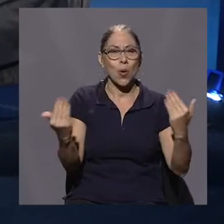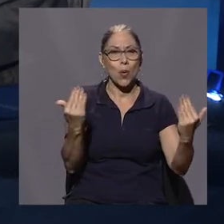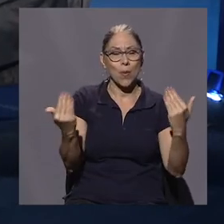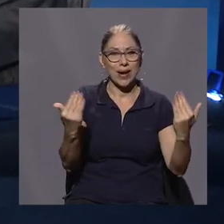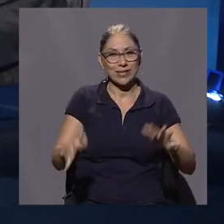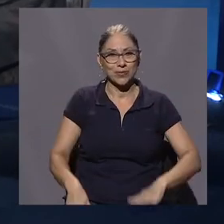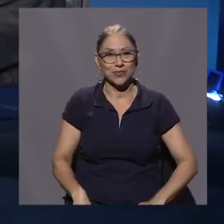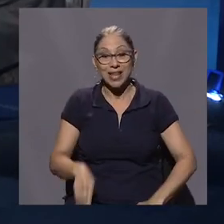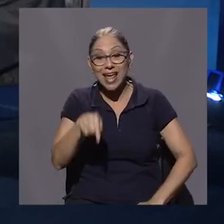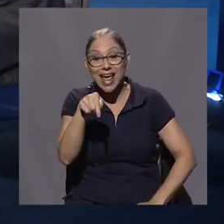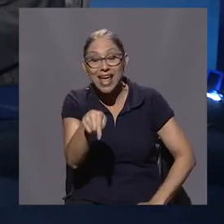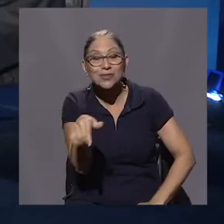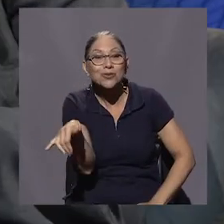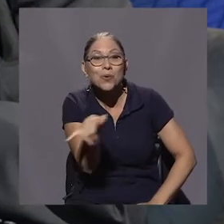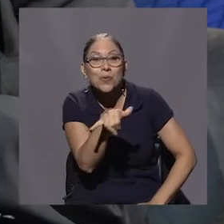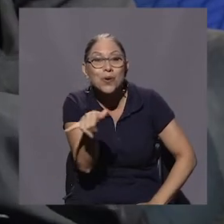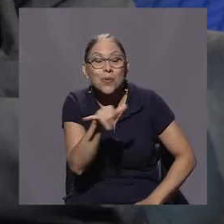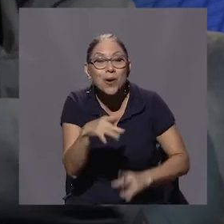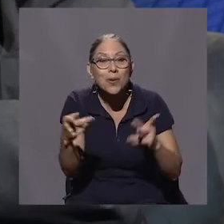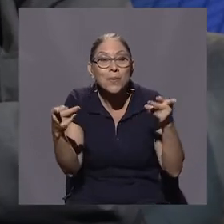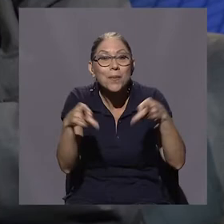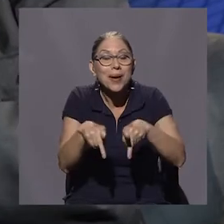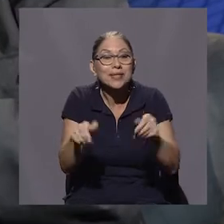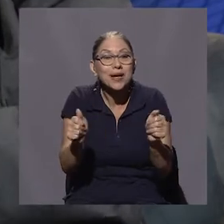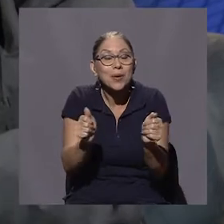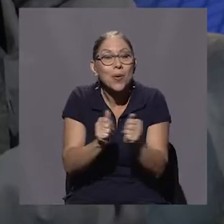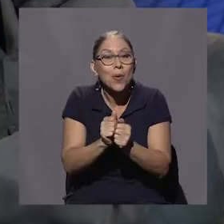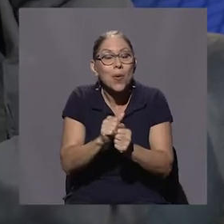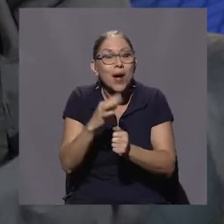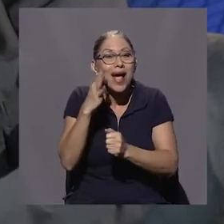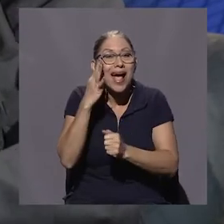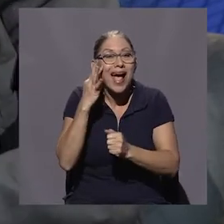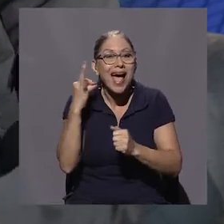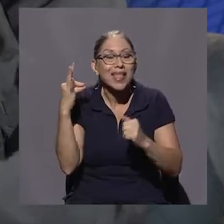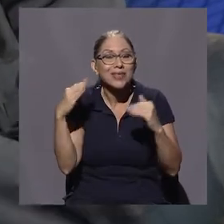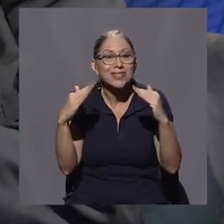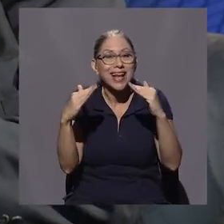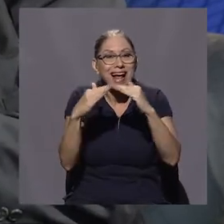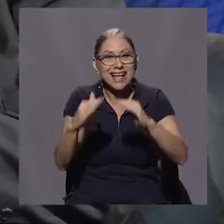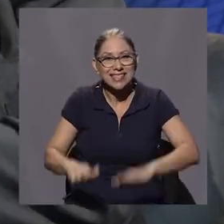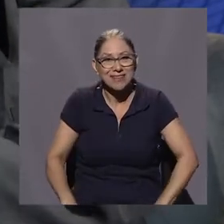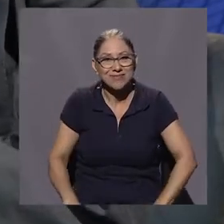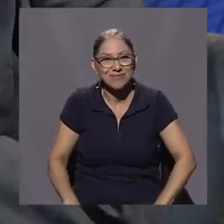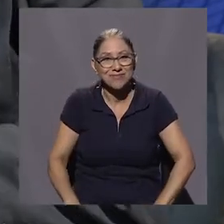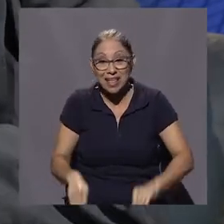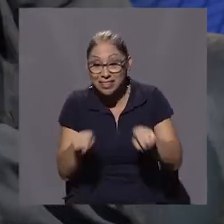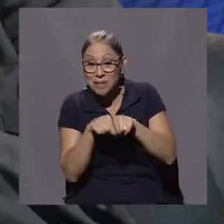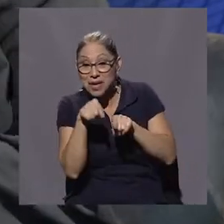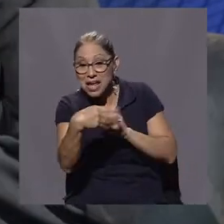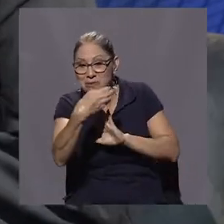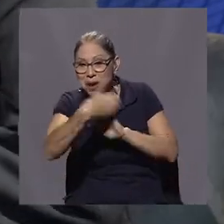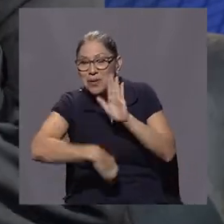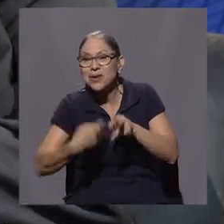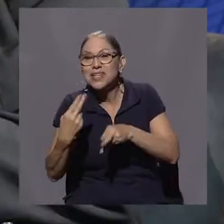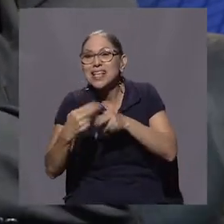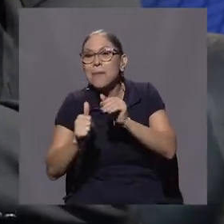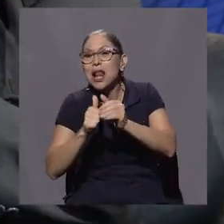los gatos en la casa. Y además hay un subcapítulo por ahí que se llama La Ñezca el gato.